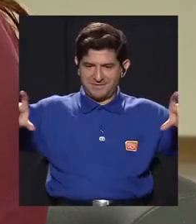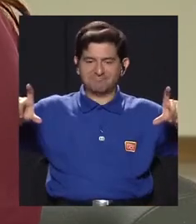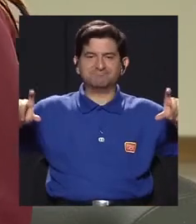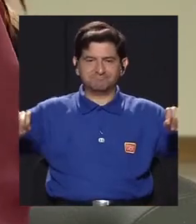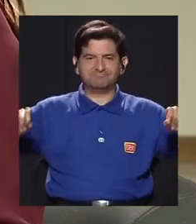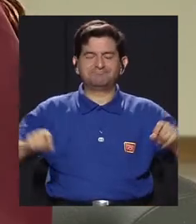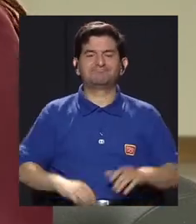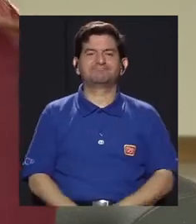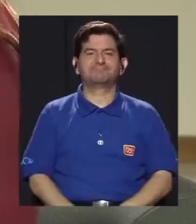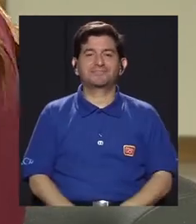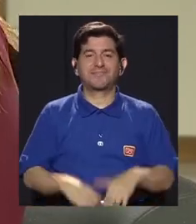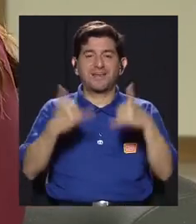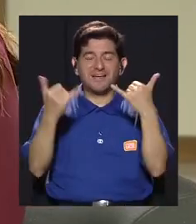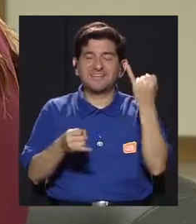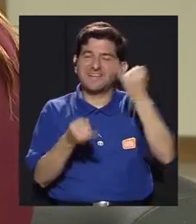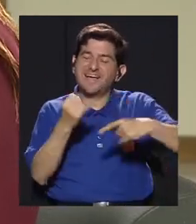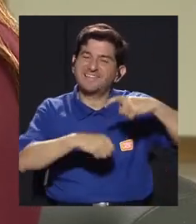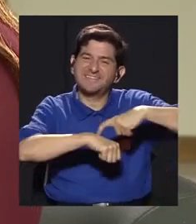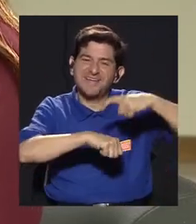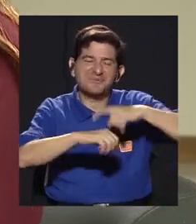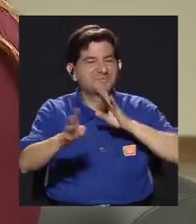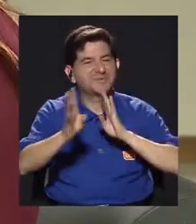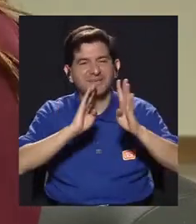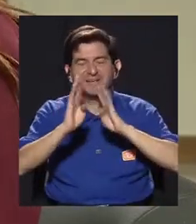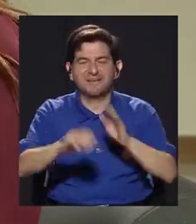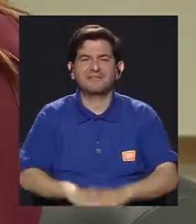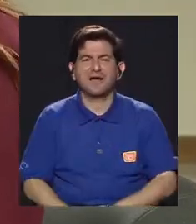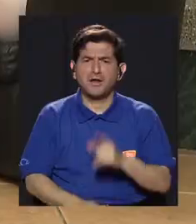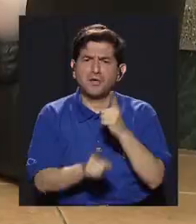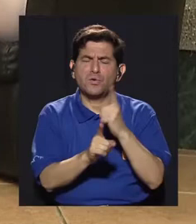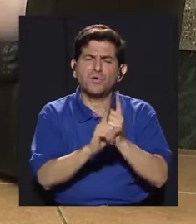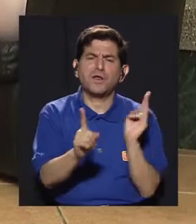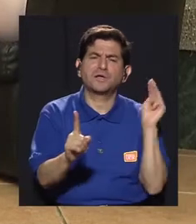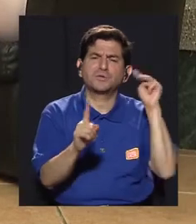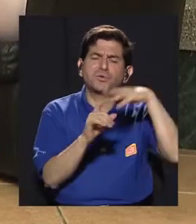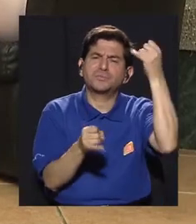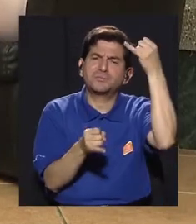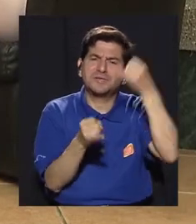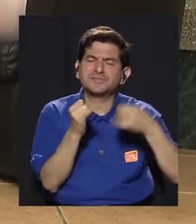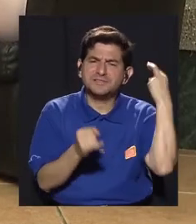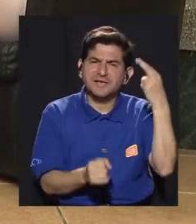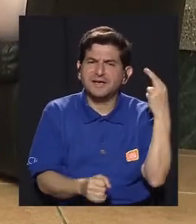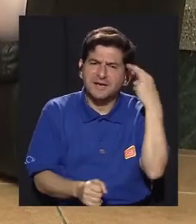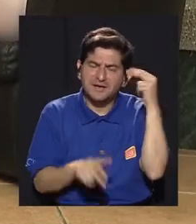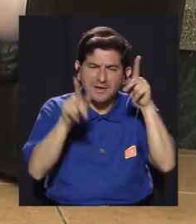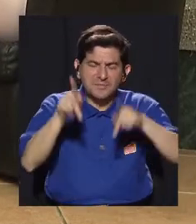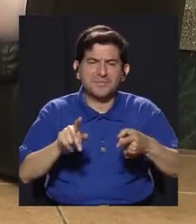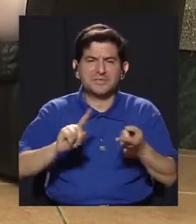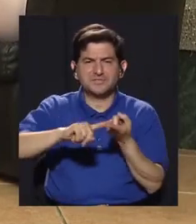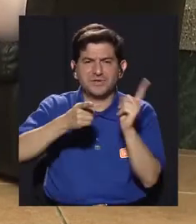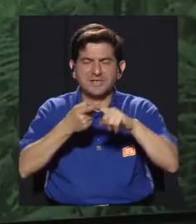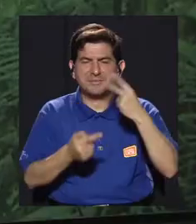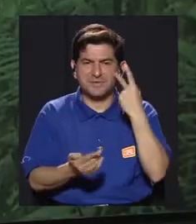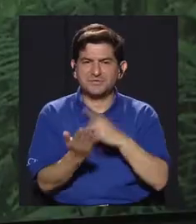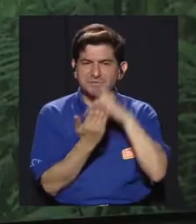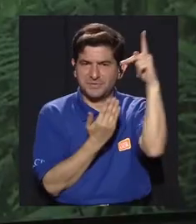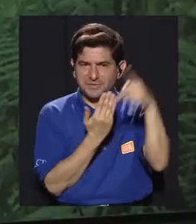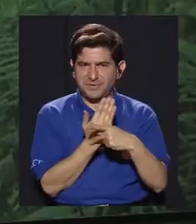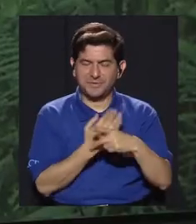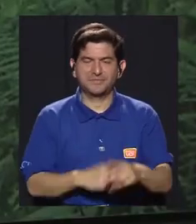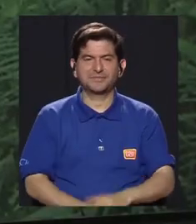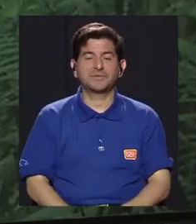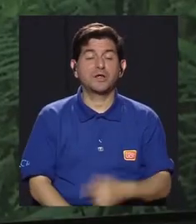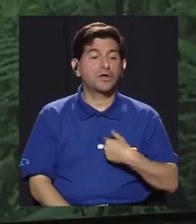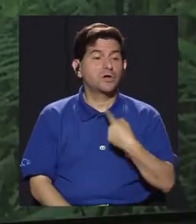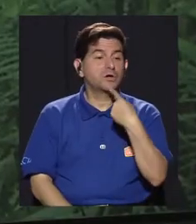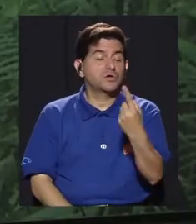nos está ganando el tiempo en esta conversación sería oportuno un mensaje final o una reflexión para nuestros amigos televidentes pues yo les diría